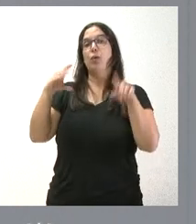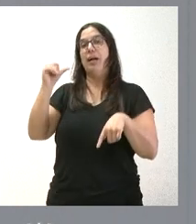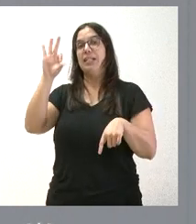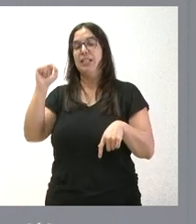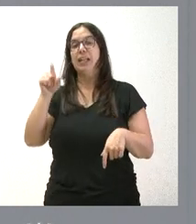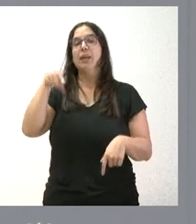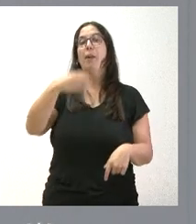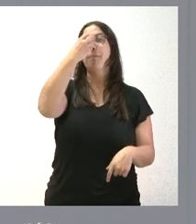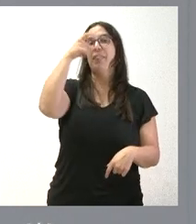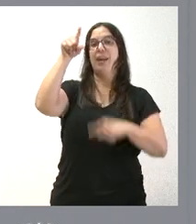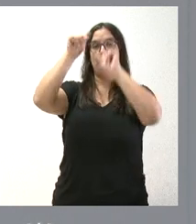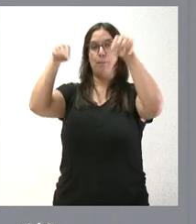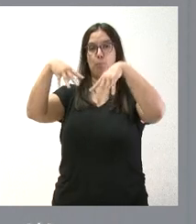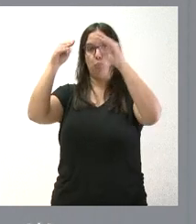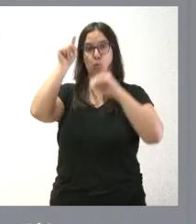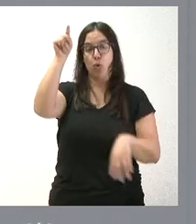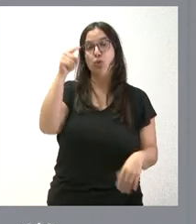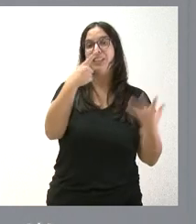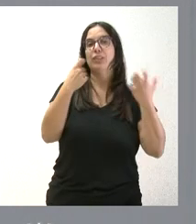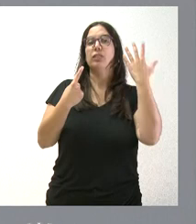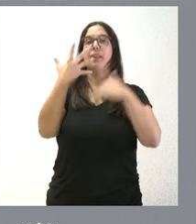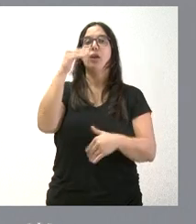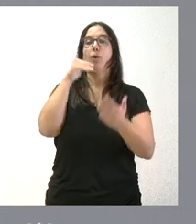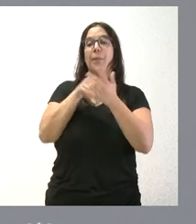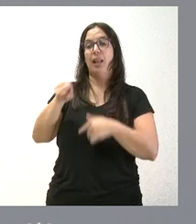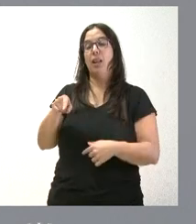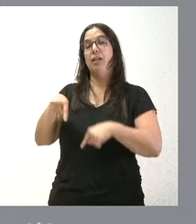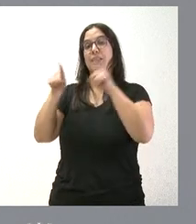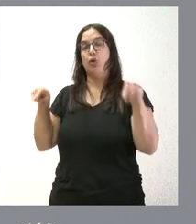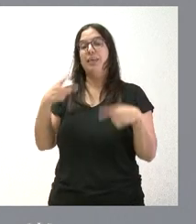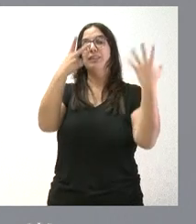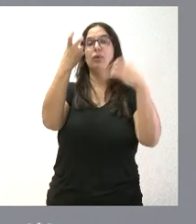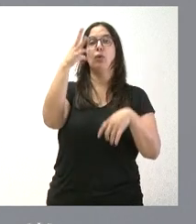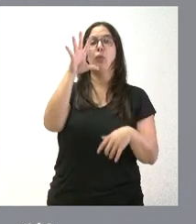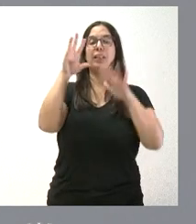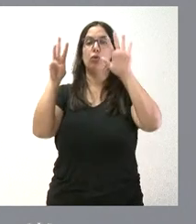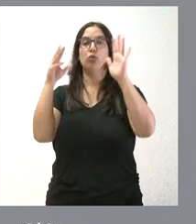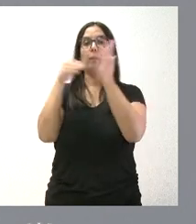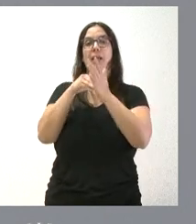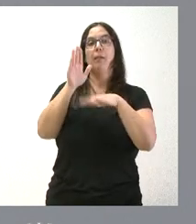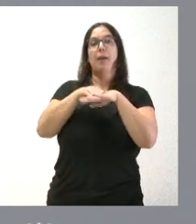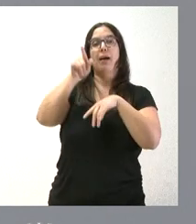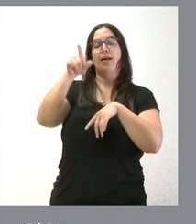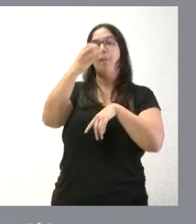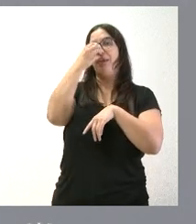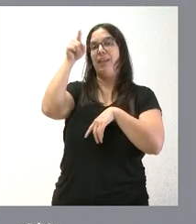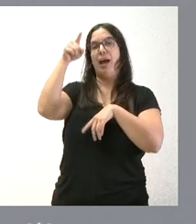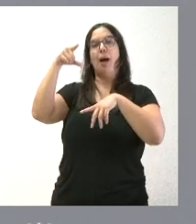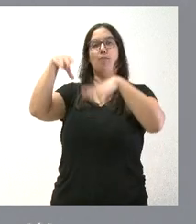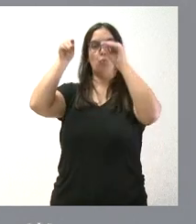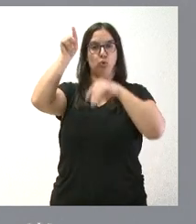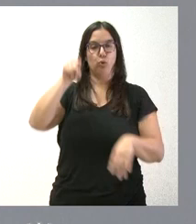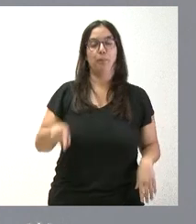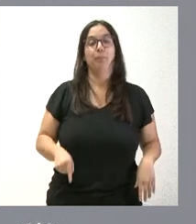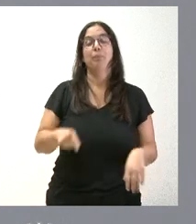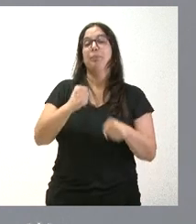Pomar en Burgos. 675.000 para las casillas en Segovia y 758.000 para Medina de Pomar en Burgos.